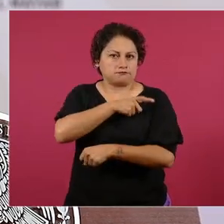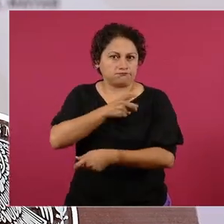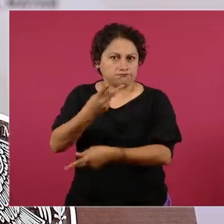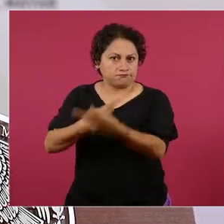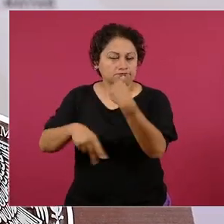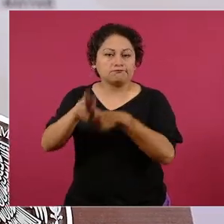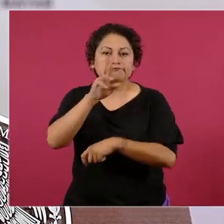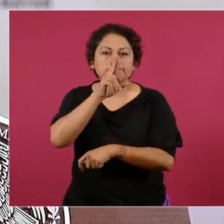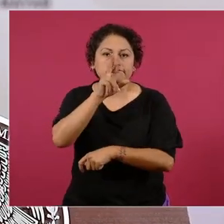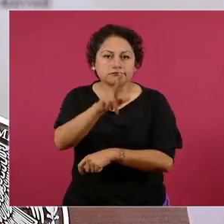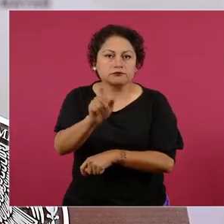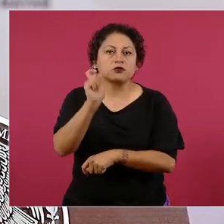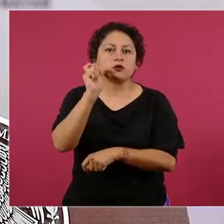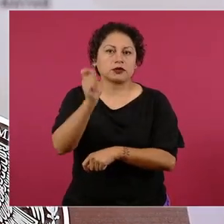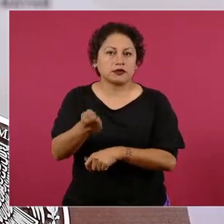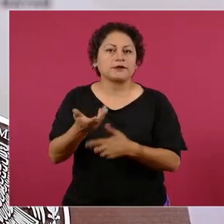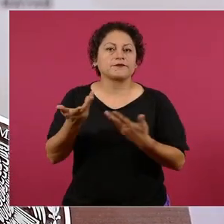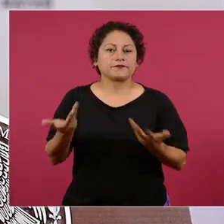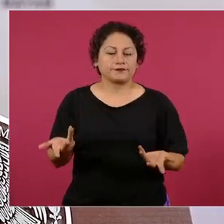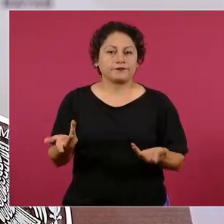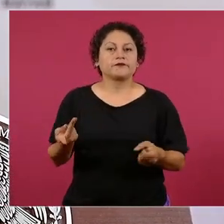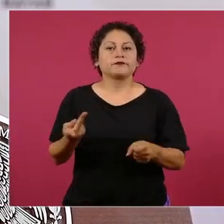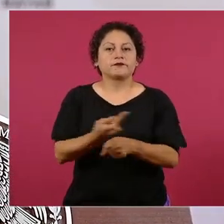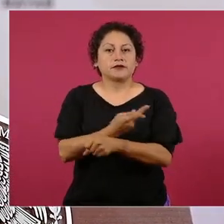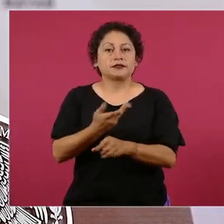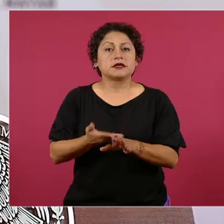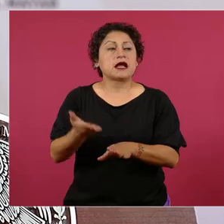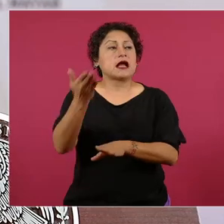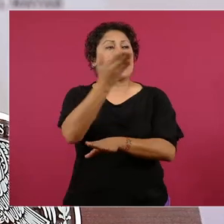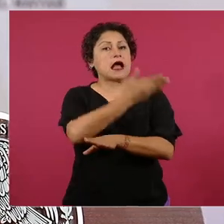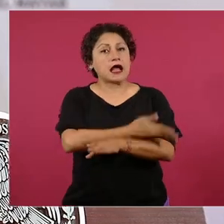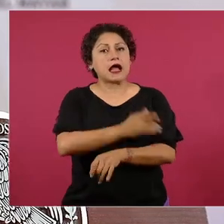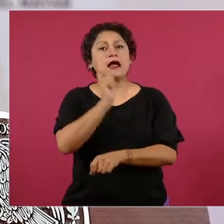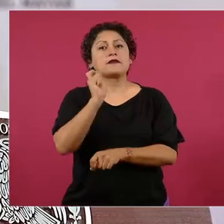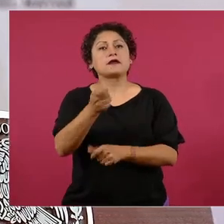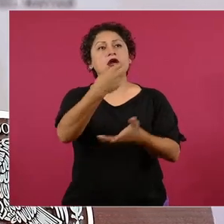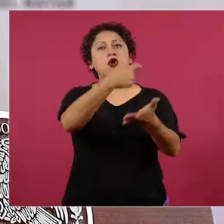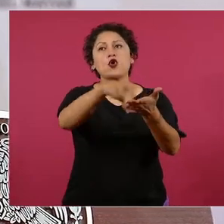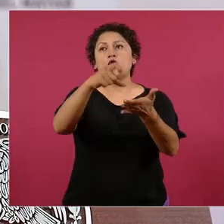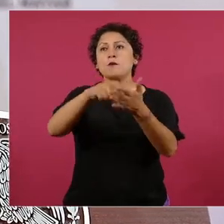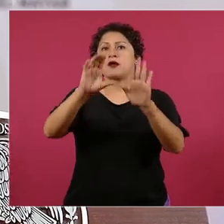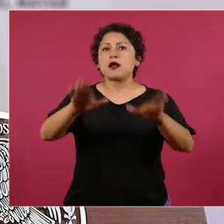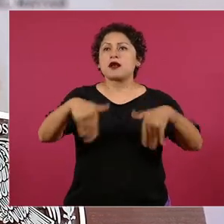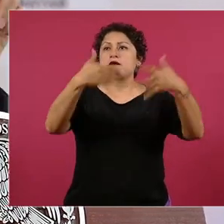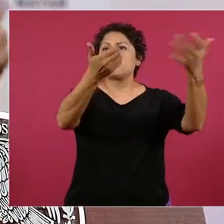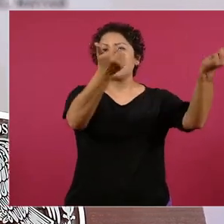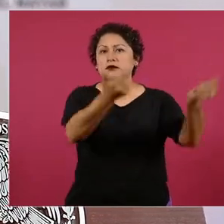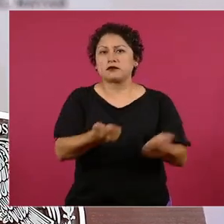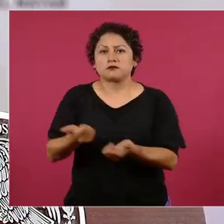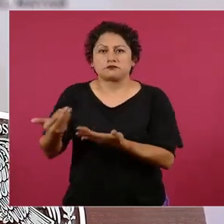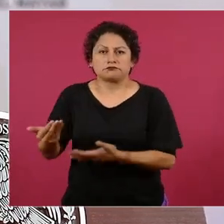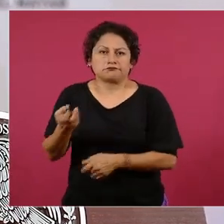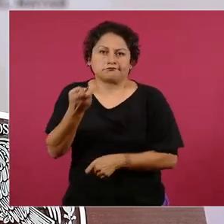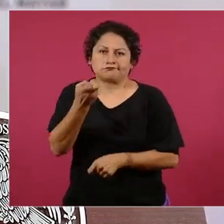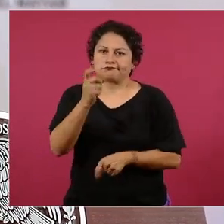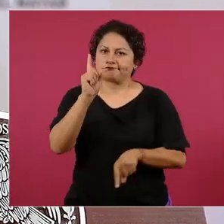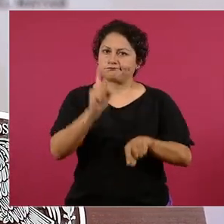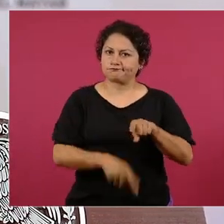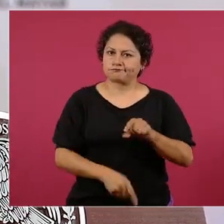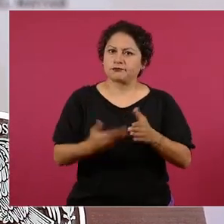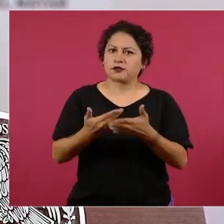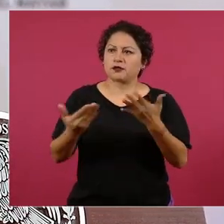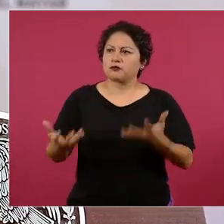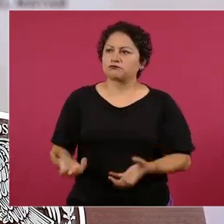hace? Comprar alimentos ya preparados, con el enorme riesgo que esto implica. Y el tercer punto, las